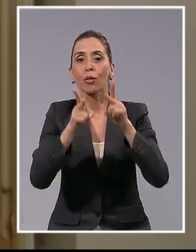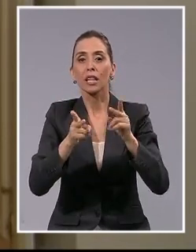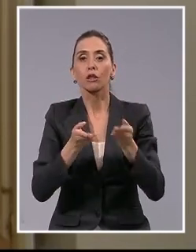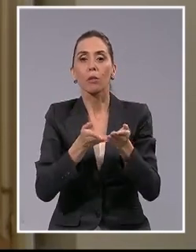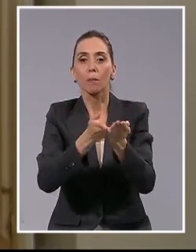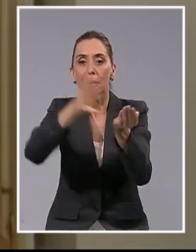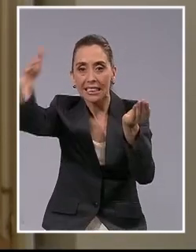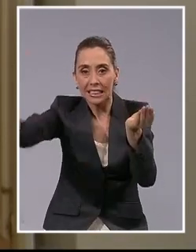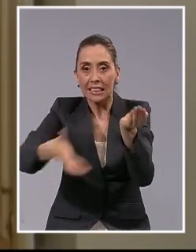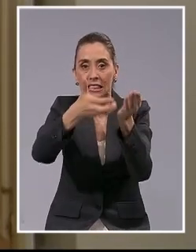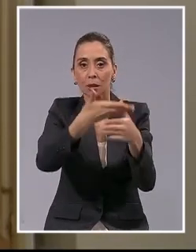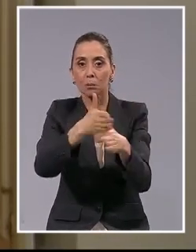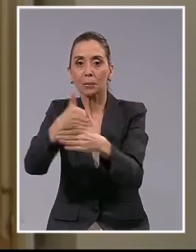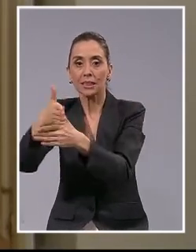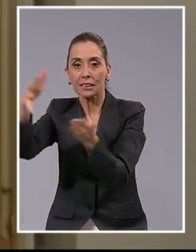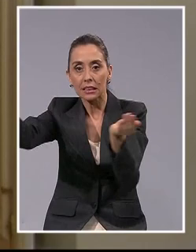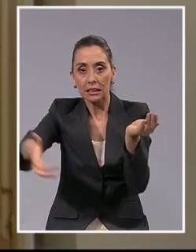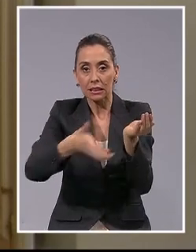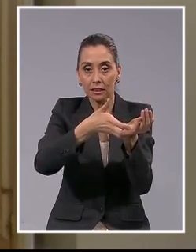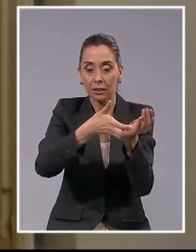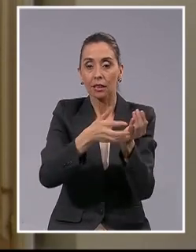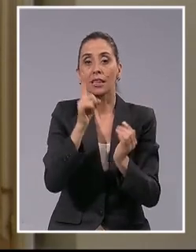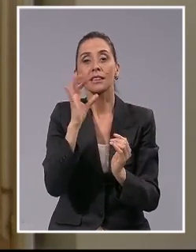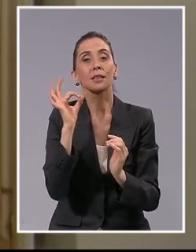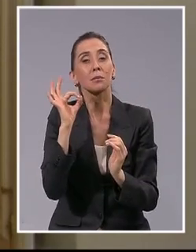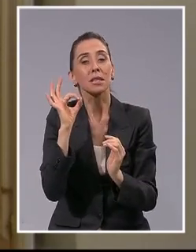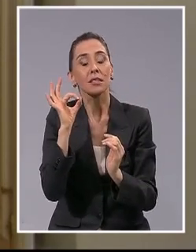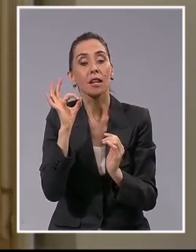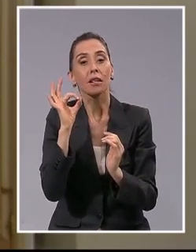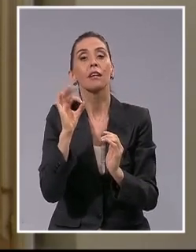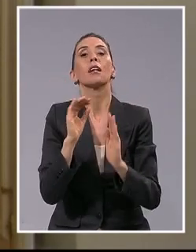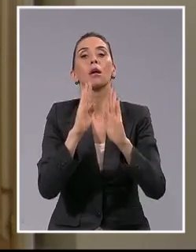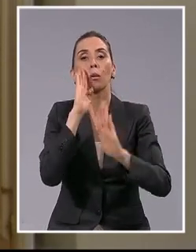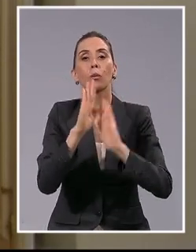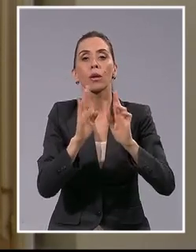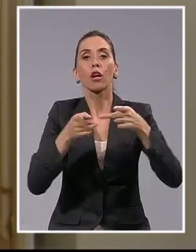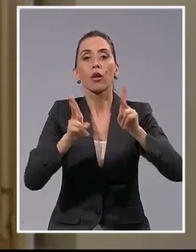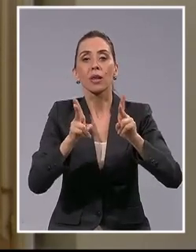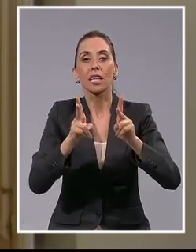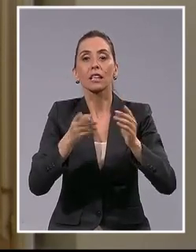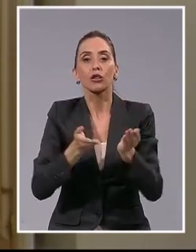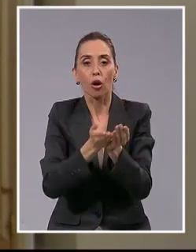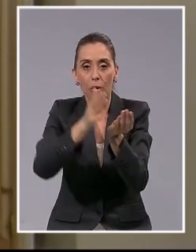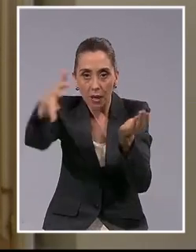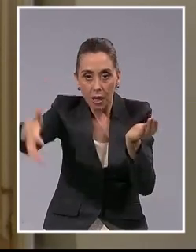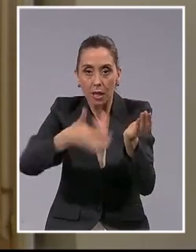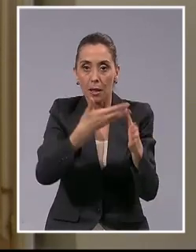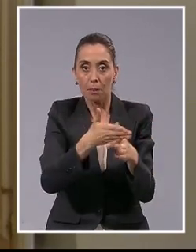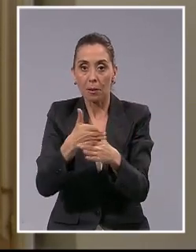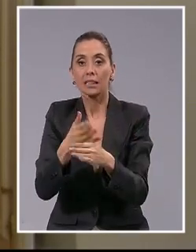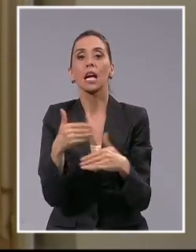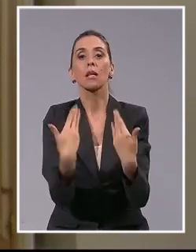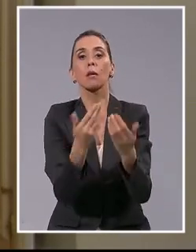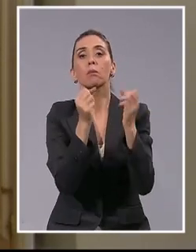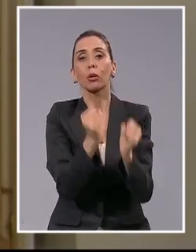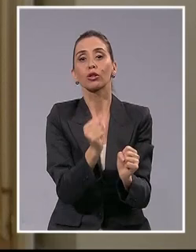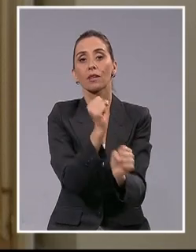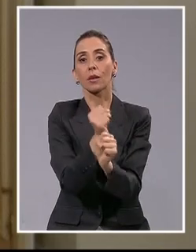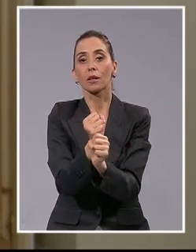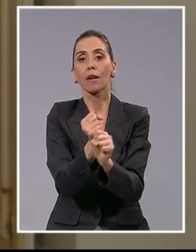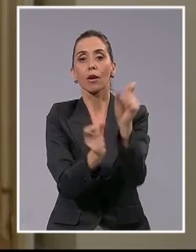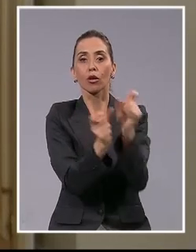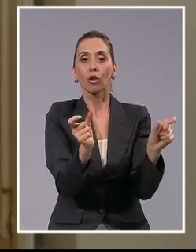pesca y, muy especialmente, la integridad de los derechos de pesca y las posibilidades de trabajo de nuestros